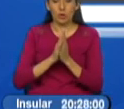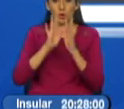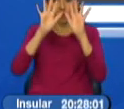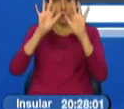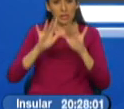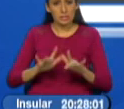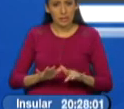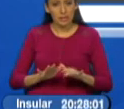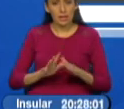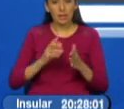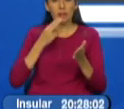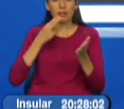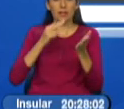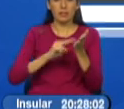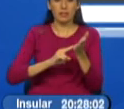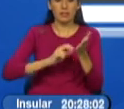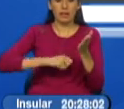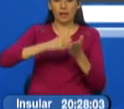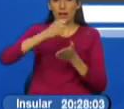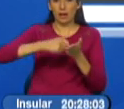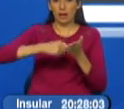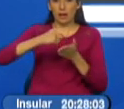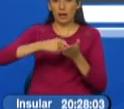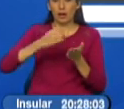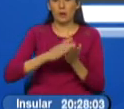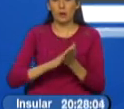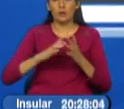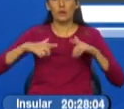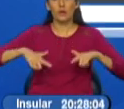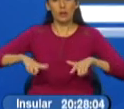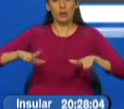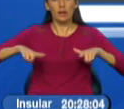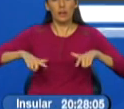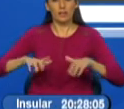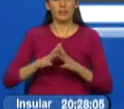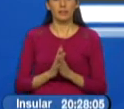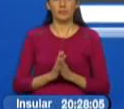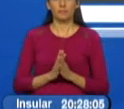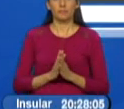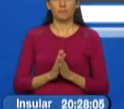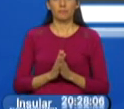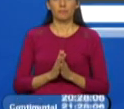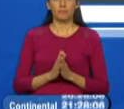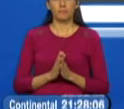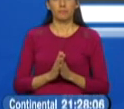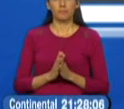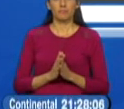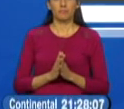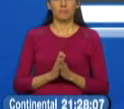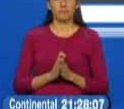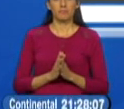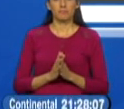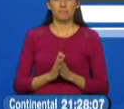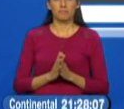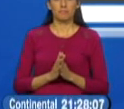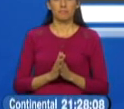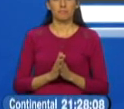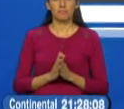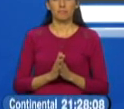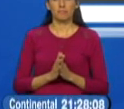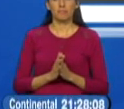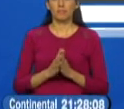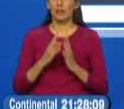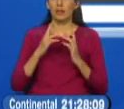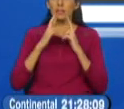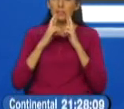decisión de enviar esta carta al presidente Lenín Moreno es el producto